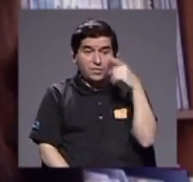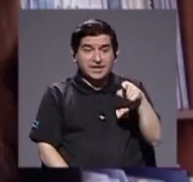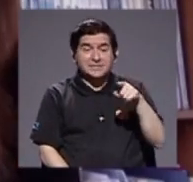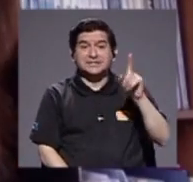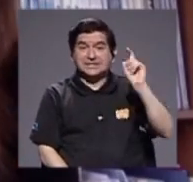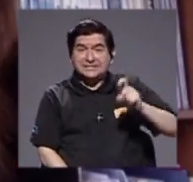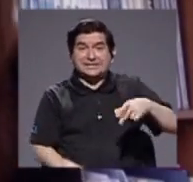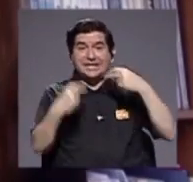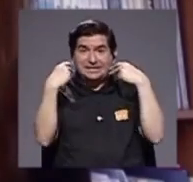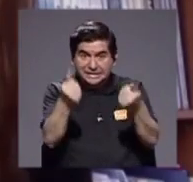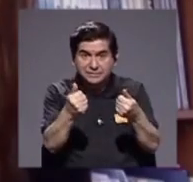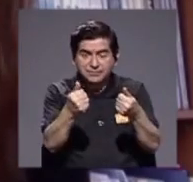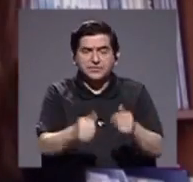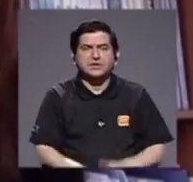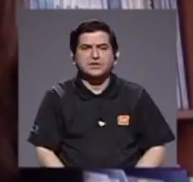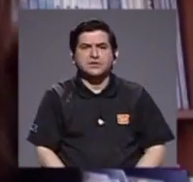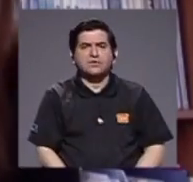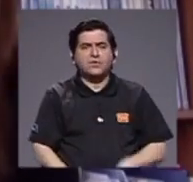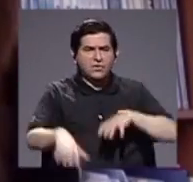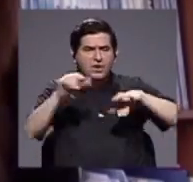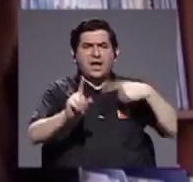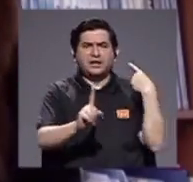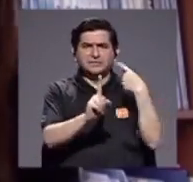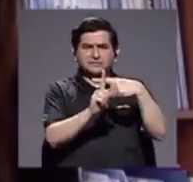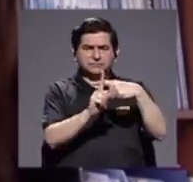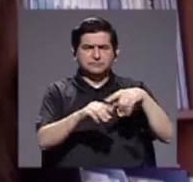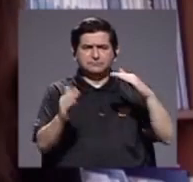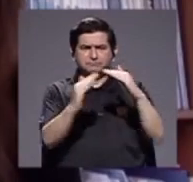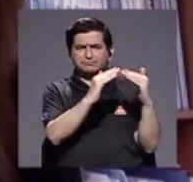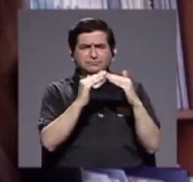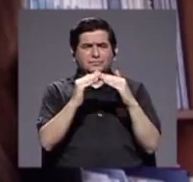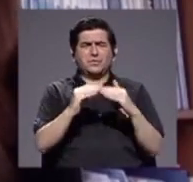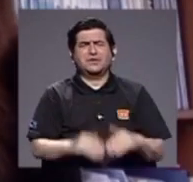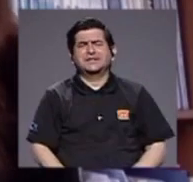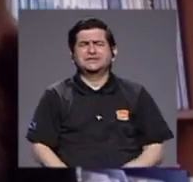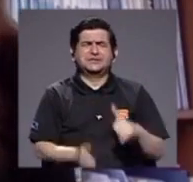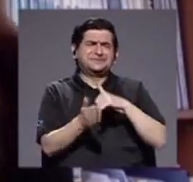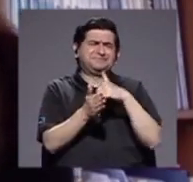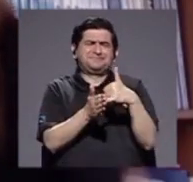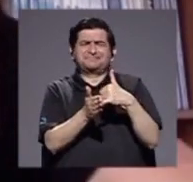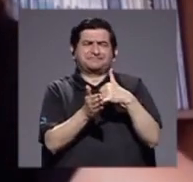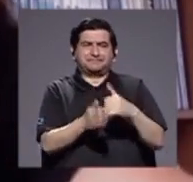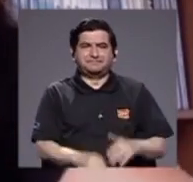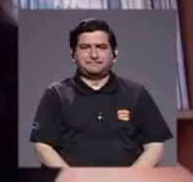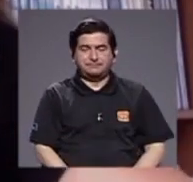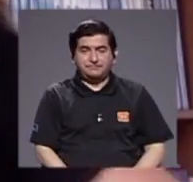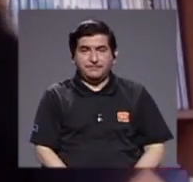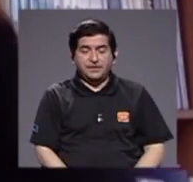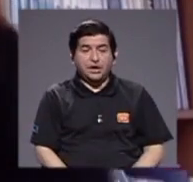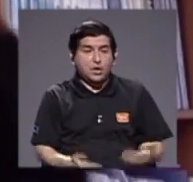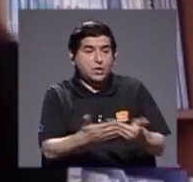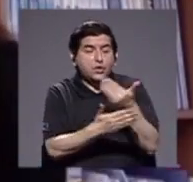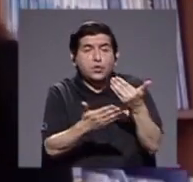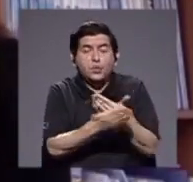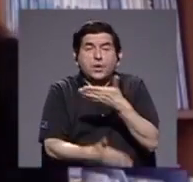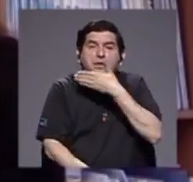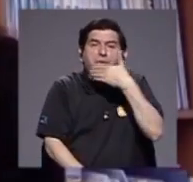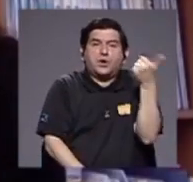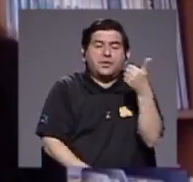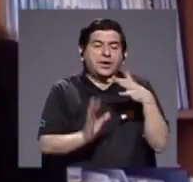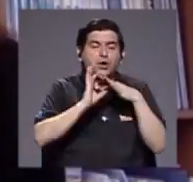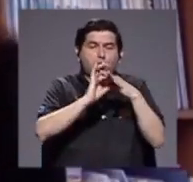tenemos que generar medidas afirmativas para esa población más vulnerable tenemos que generar nuevas y mejores